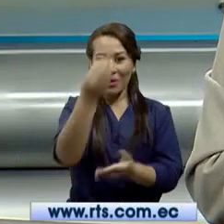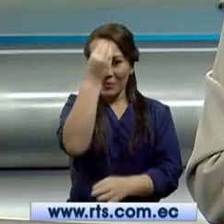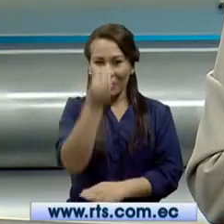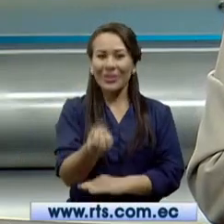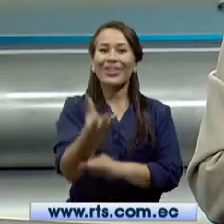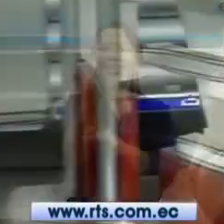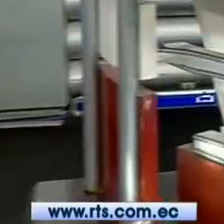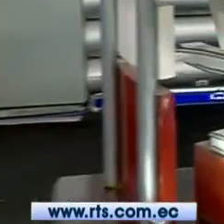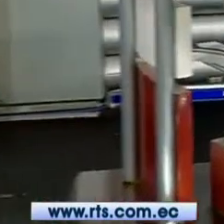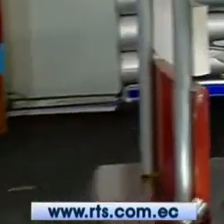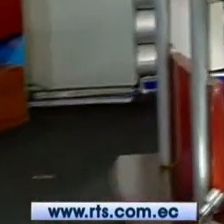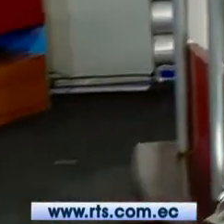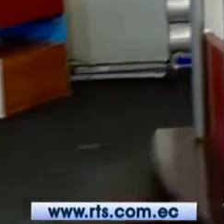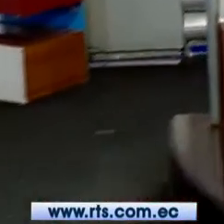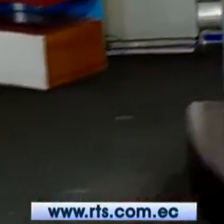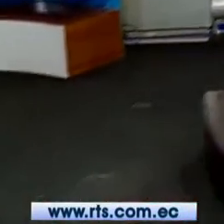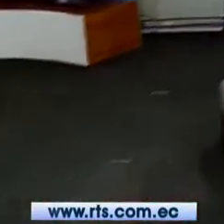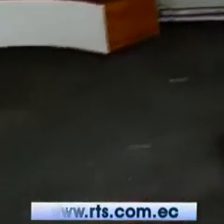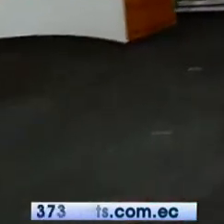días.